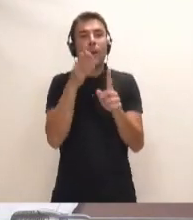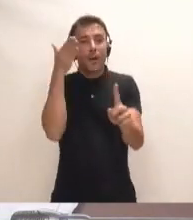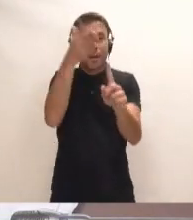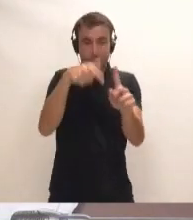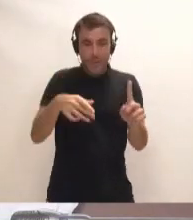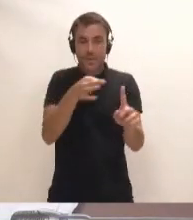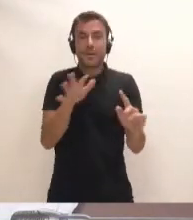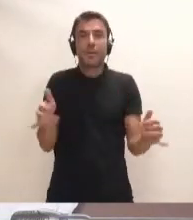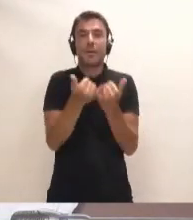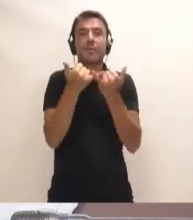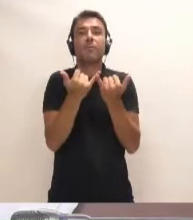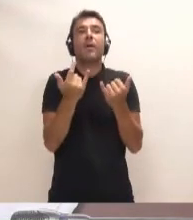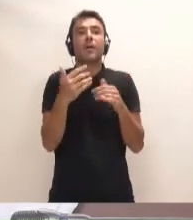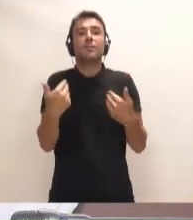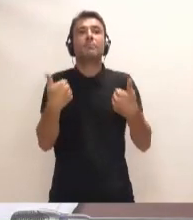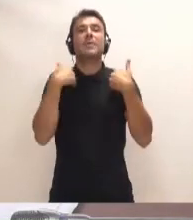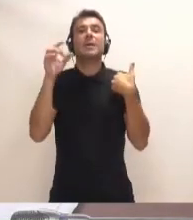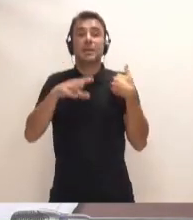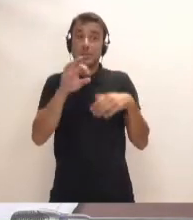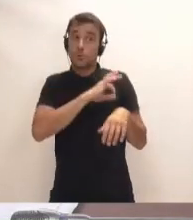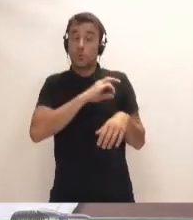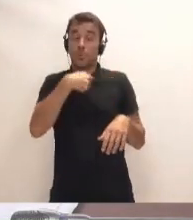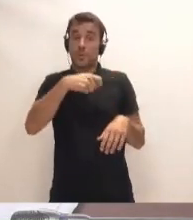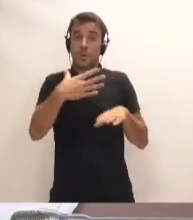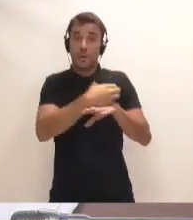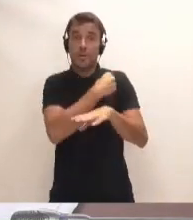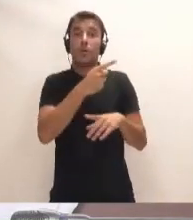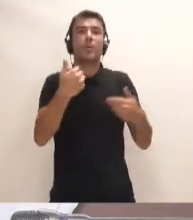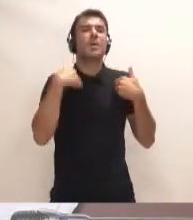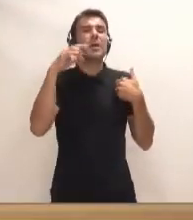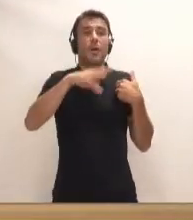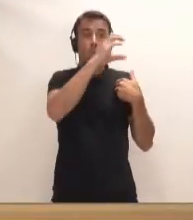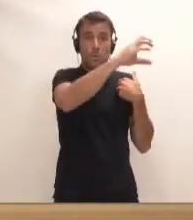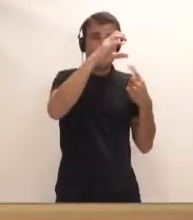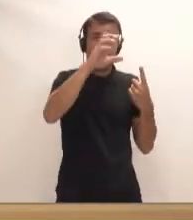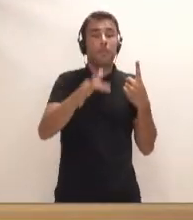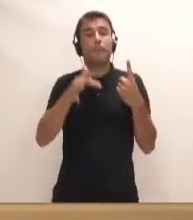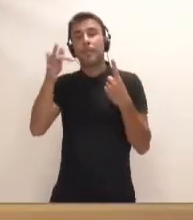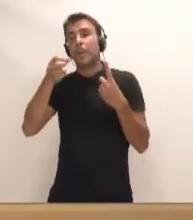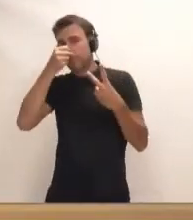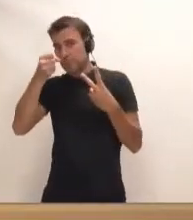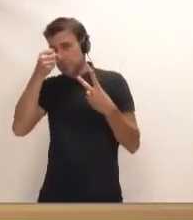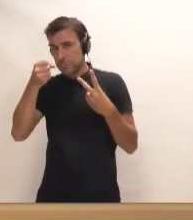me va a perdonar, señor don Pedro Martín, pero es responsabilidad tanto de Coalición Canarias como del Partido Socialista.